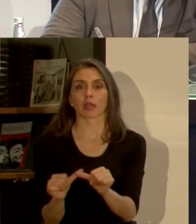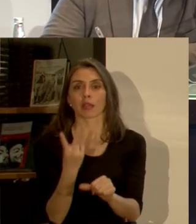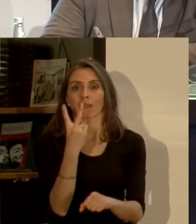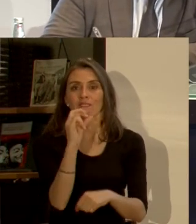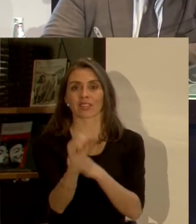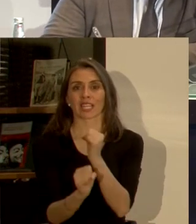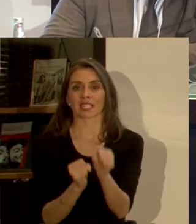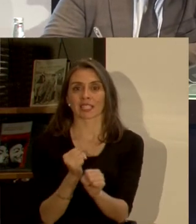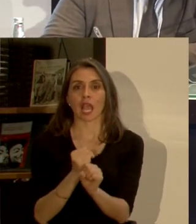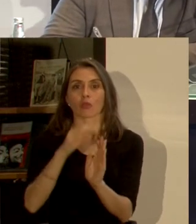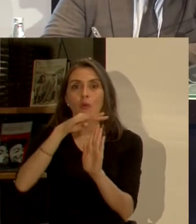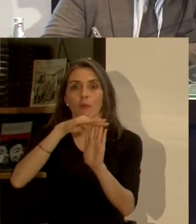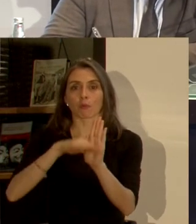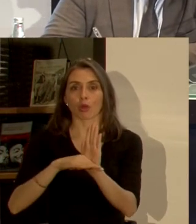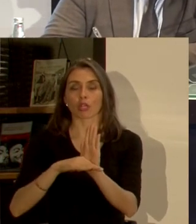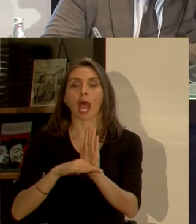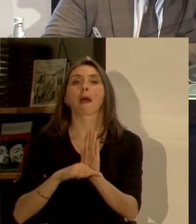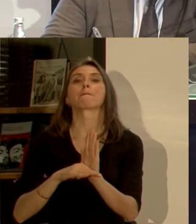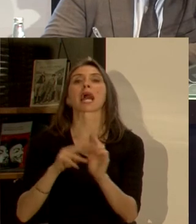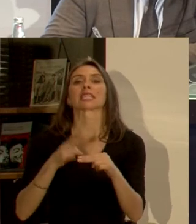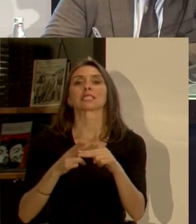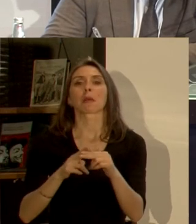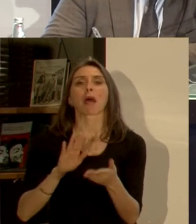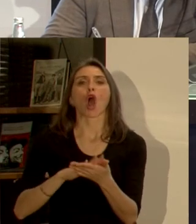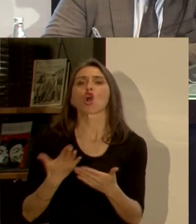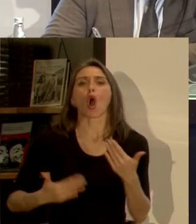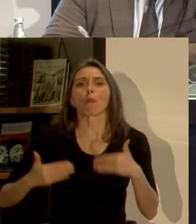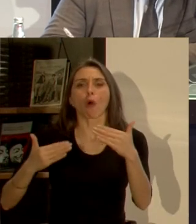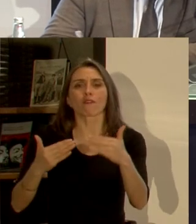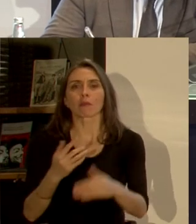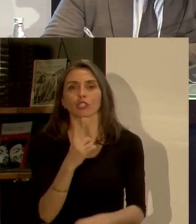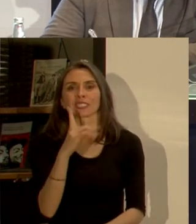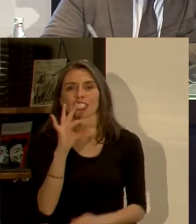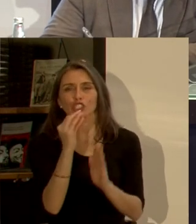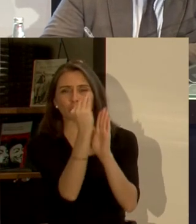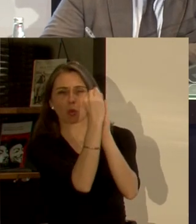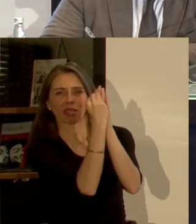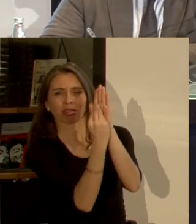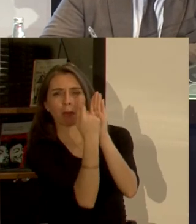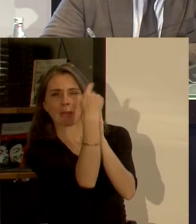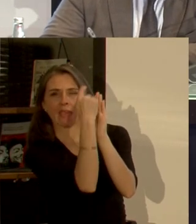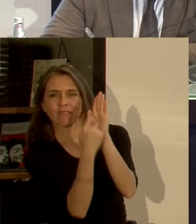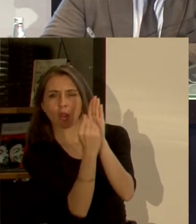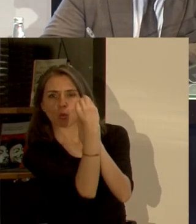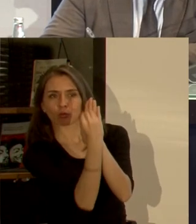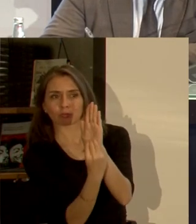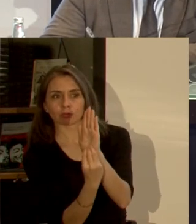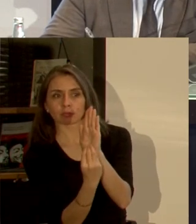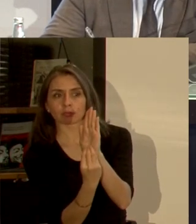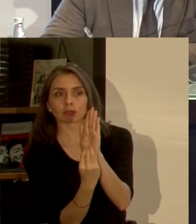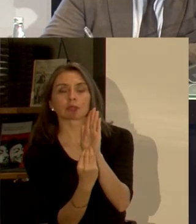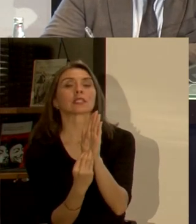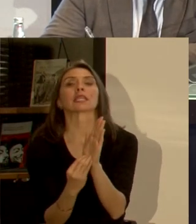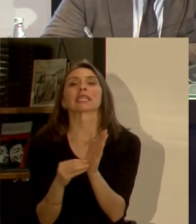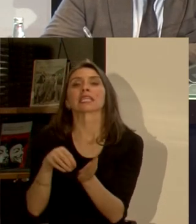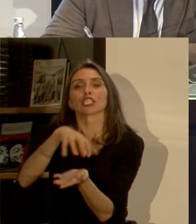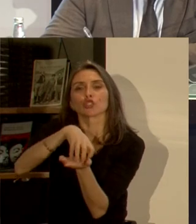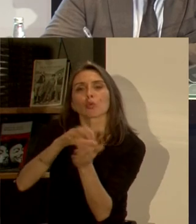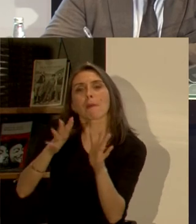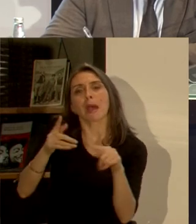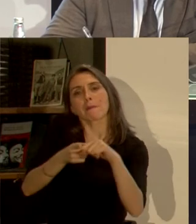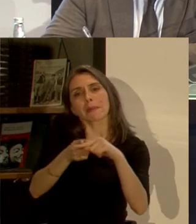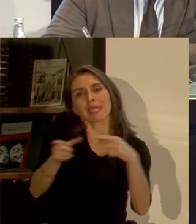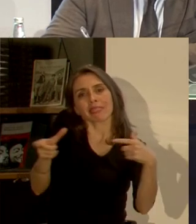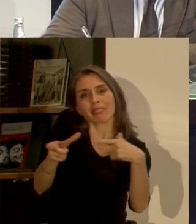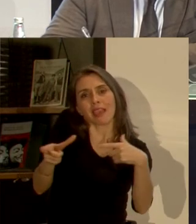años con el programa ¿Cómo vamos? 150 indicadores enfocados en ciudades de internet en Chile